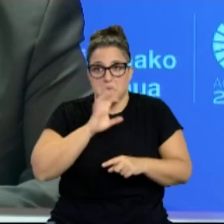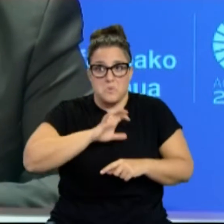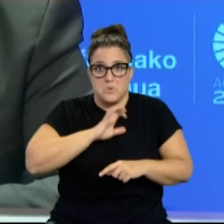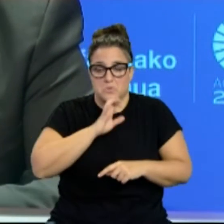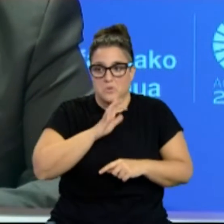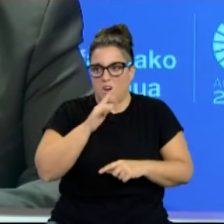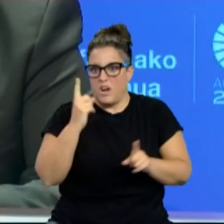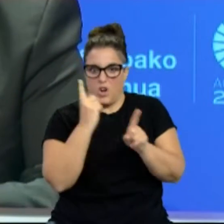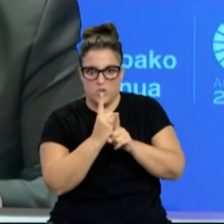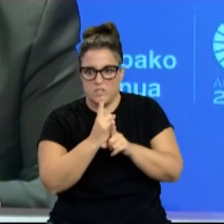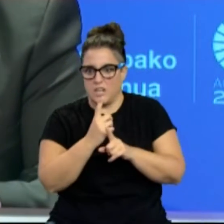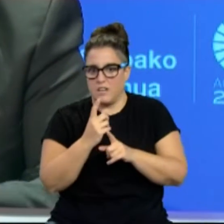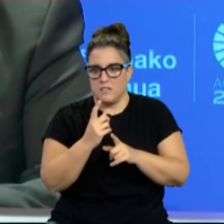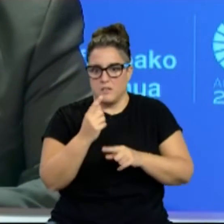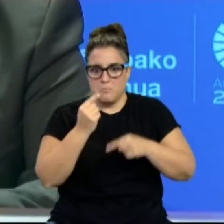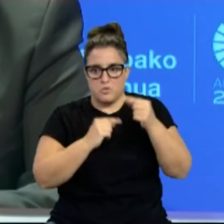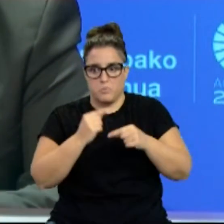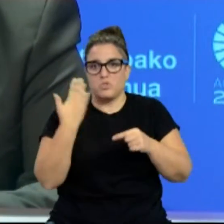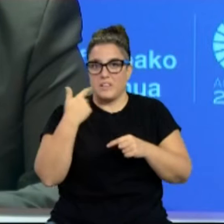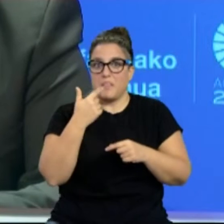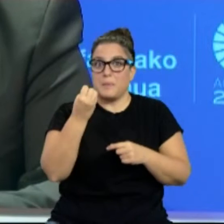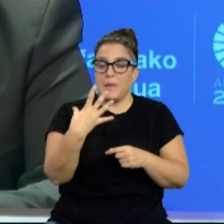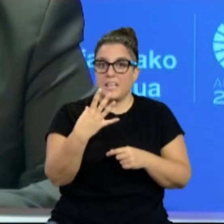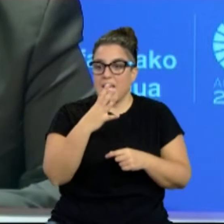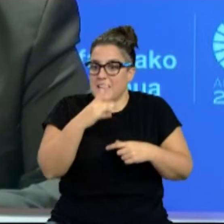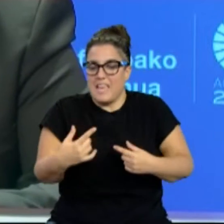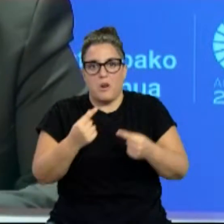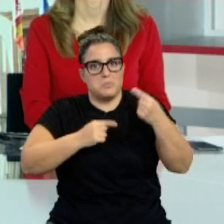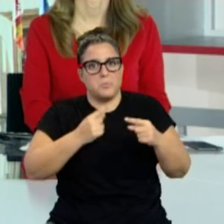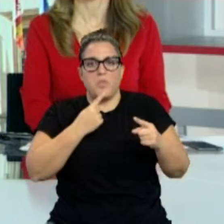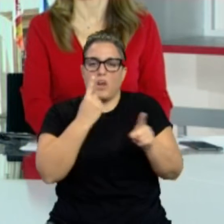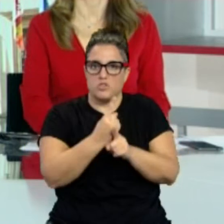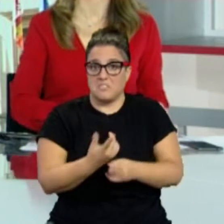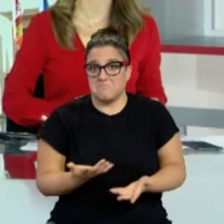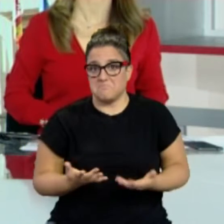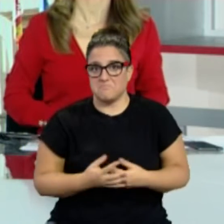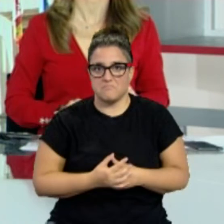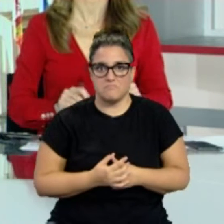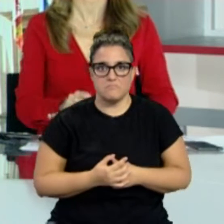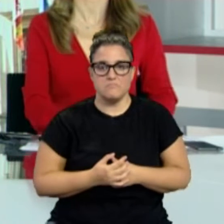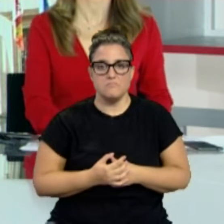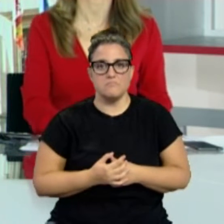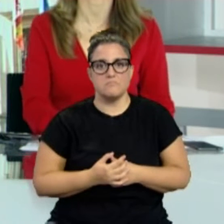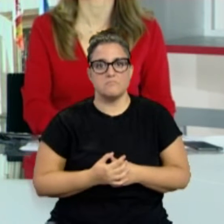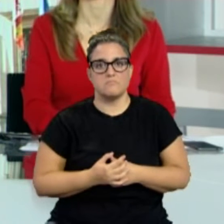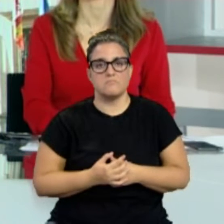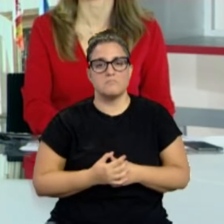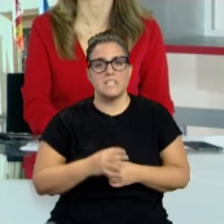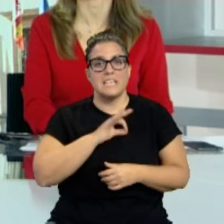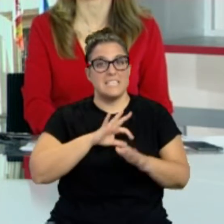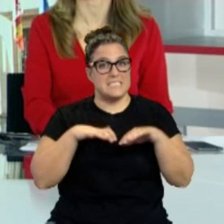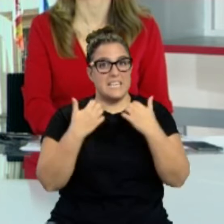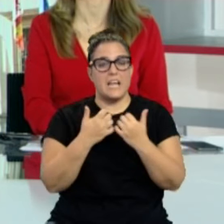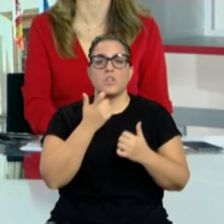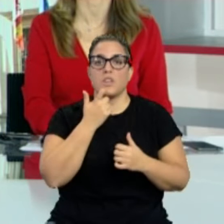ahora se oponga en este caso a un presupuesto que antes lo consideraba válido. Bueno, y en el Senado el portavoz de Navarra Suma, Alberto Catalán,